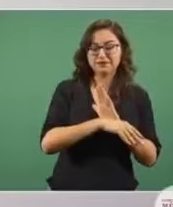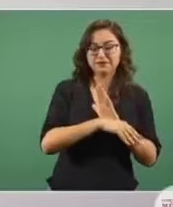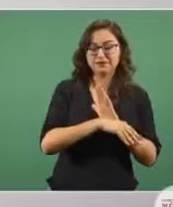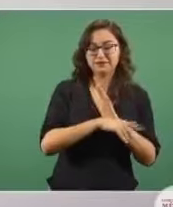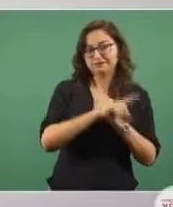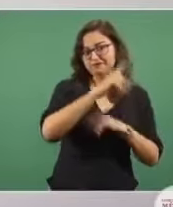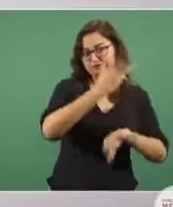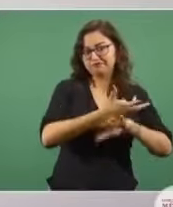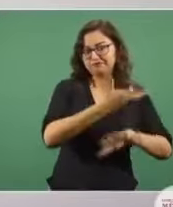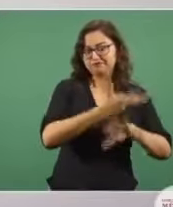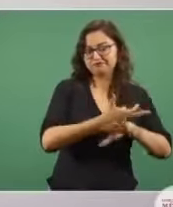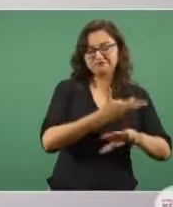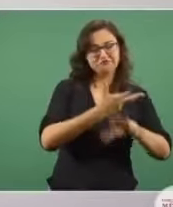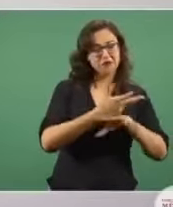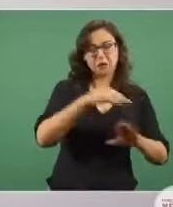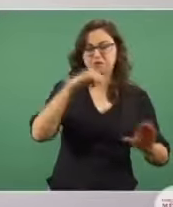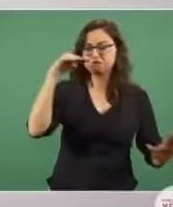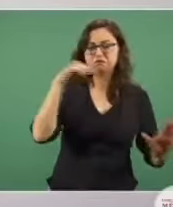en Estados Unidos.